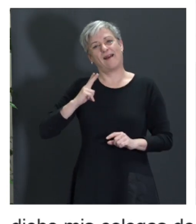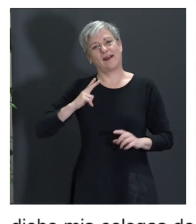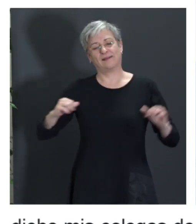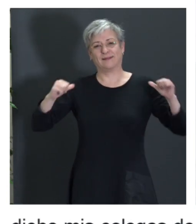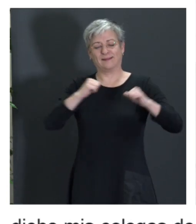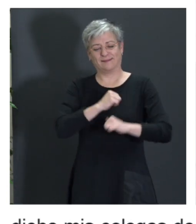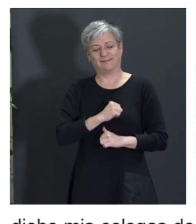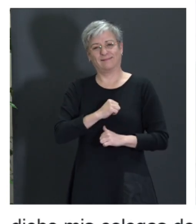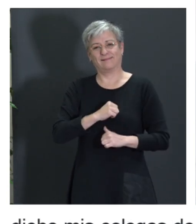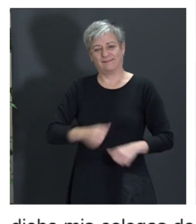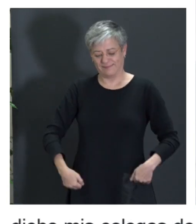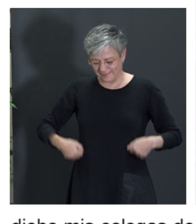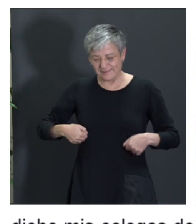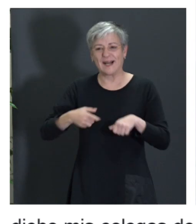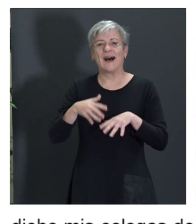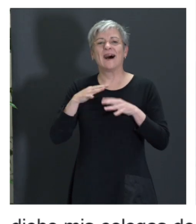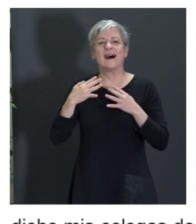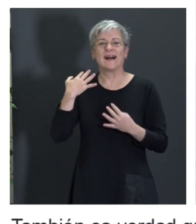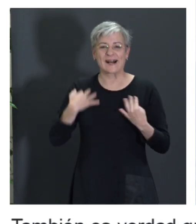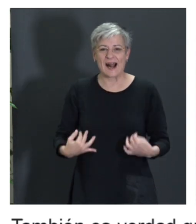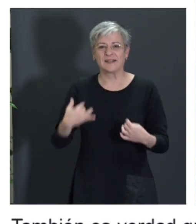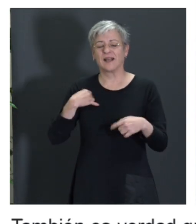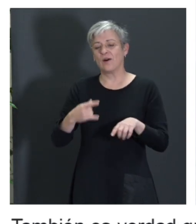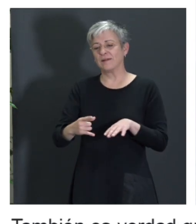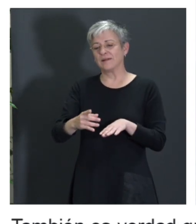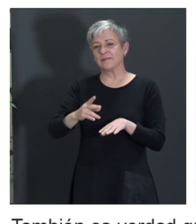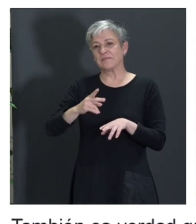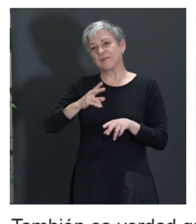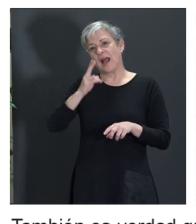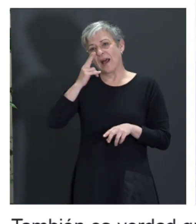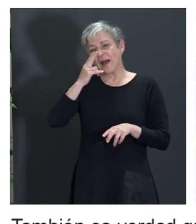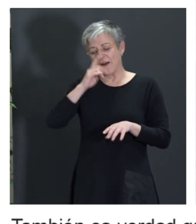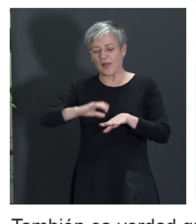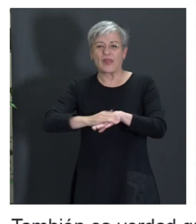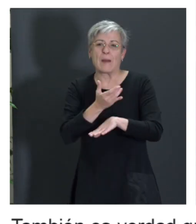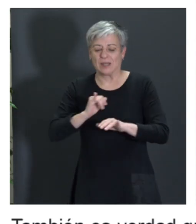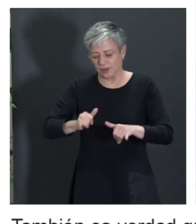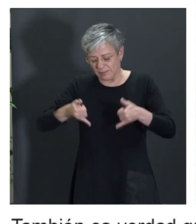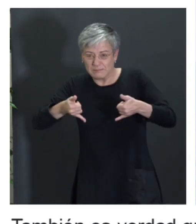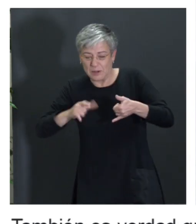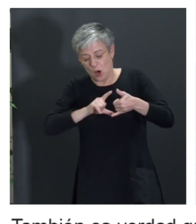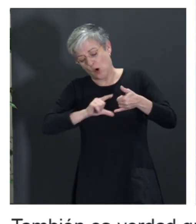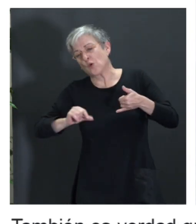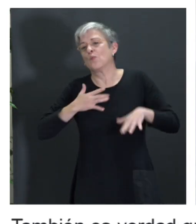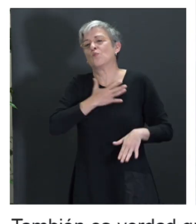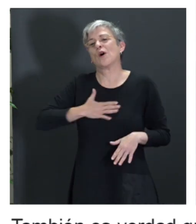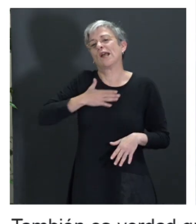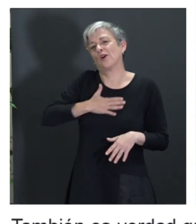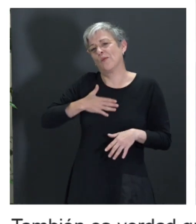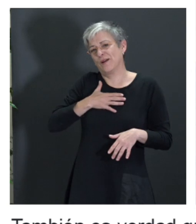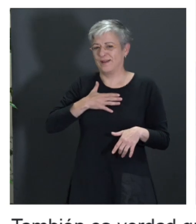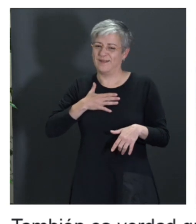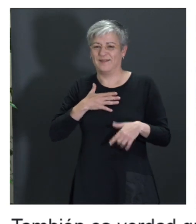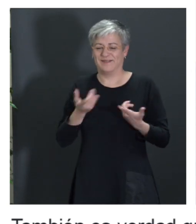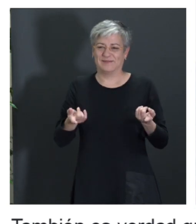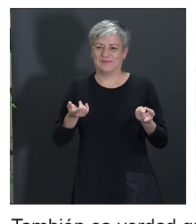chaqueta de rayas. Y unos zapatos que me debían de dar esa altura, ¿no?, que parecía más alta, que son de goma, pero son muy cómodos y muy fashion, así,